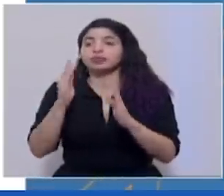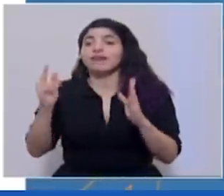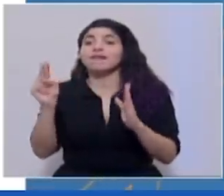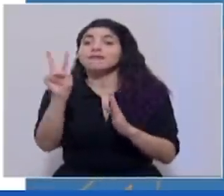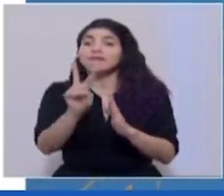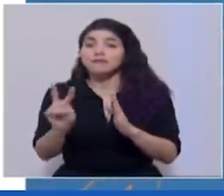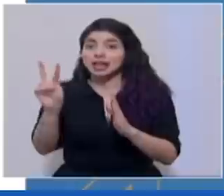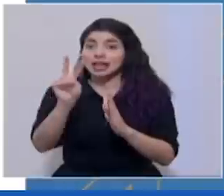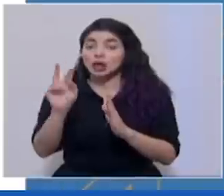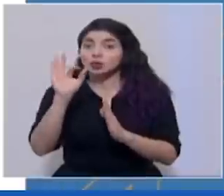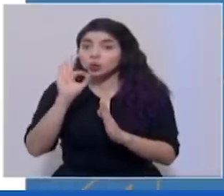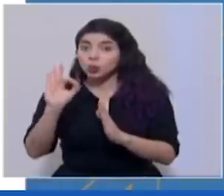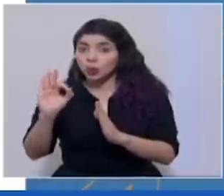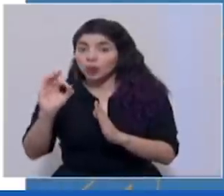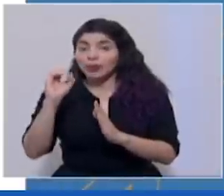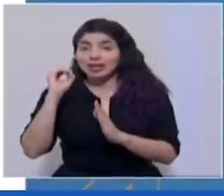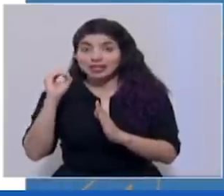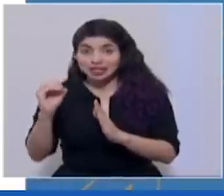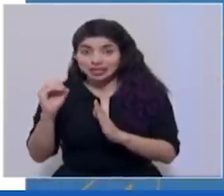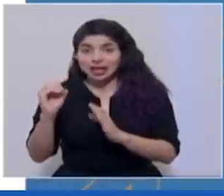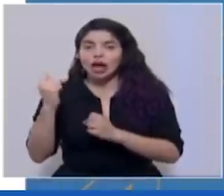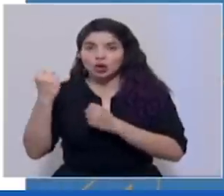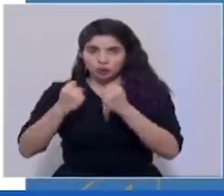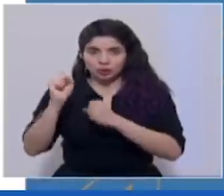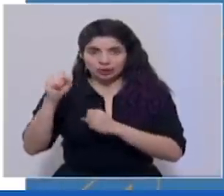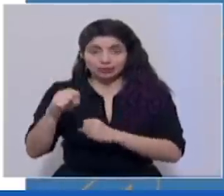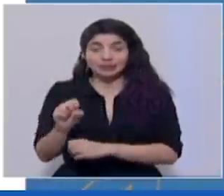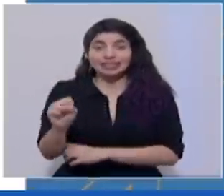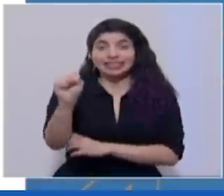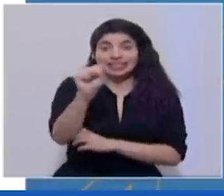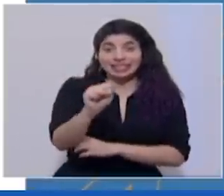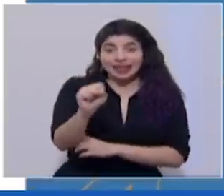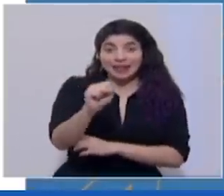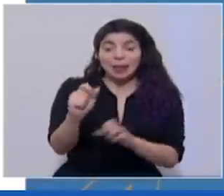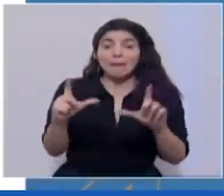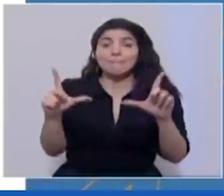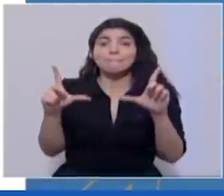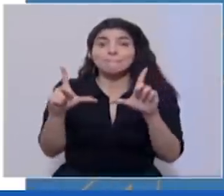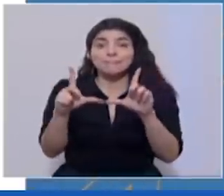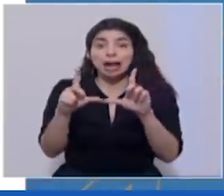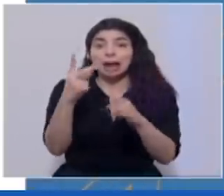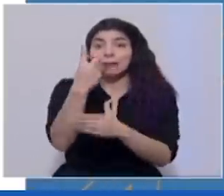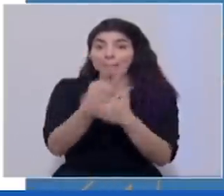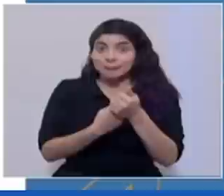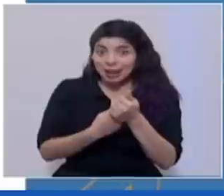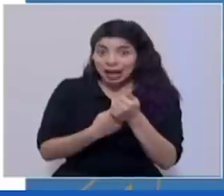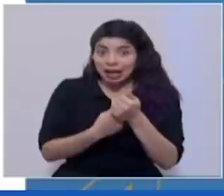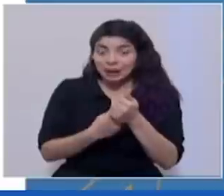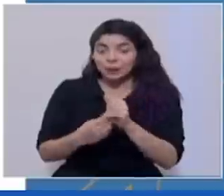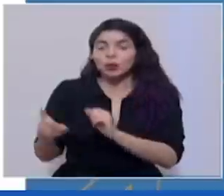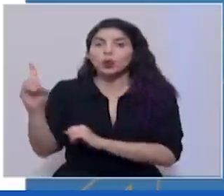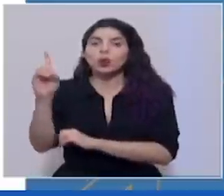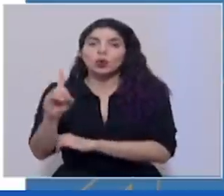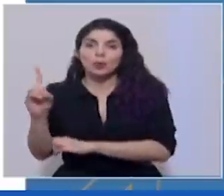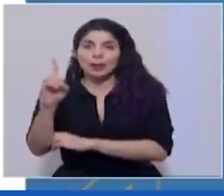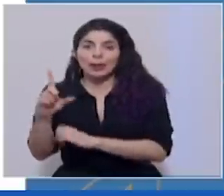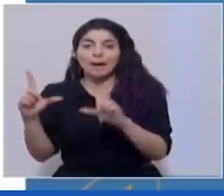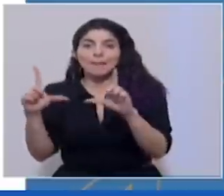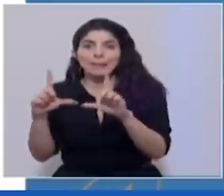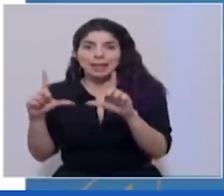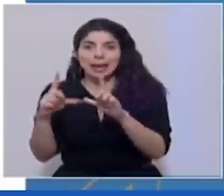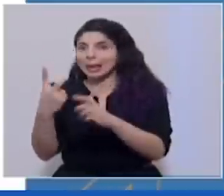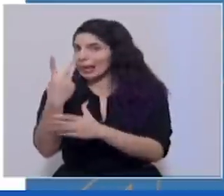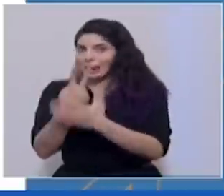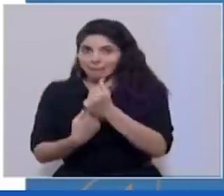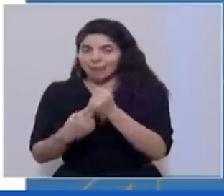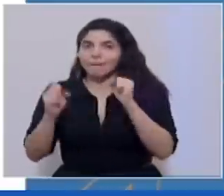viernes nueve y cero, sábado placas par, y domingo placas